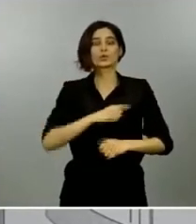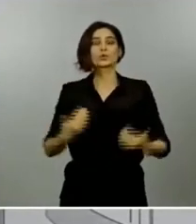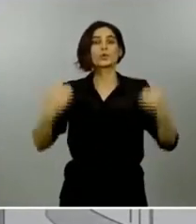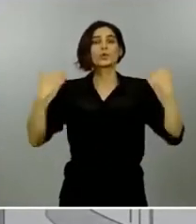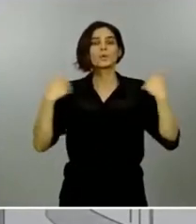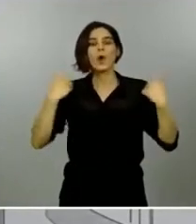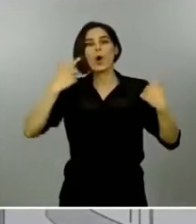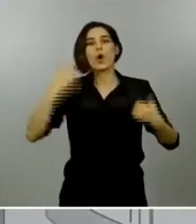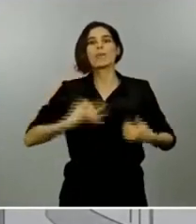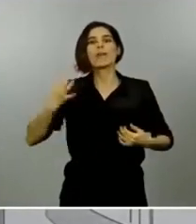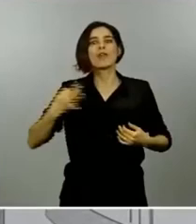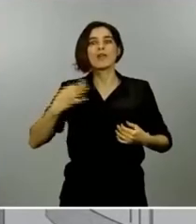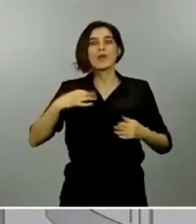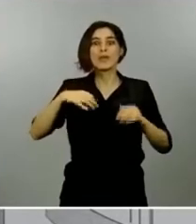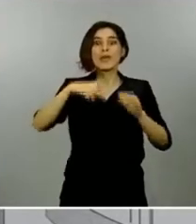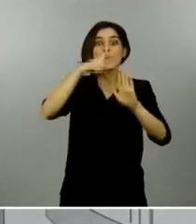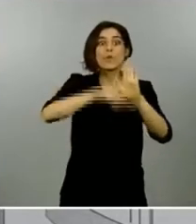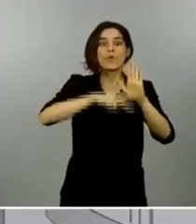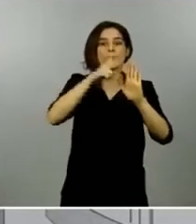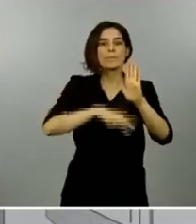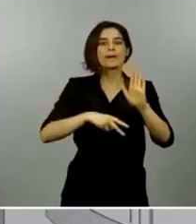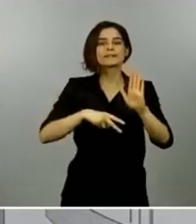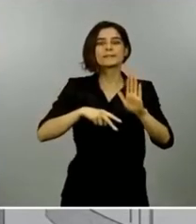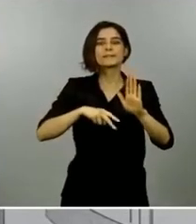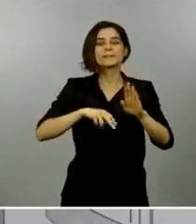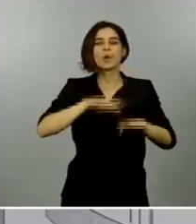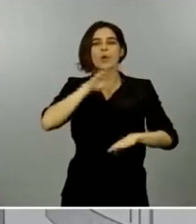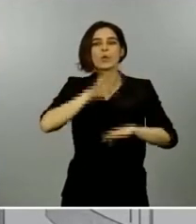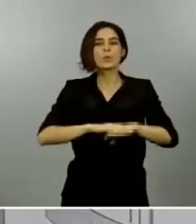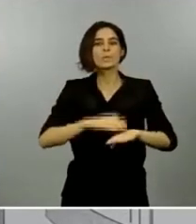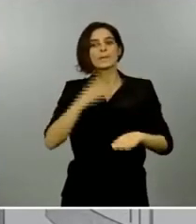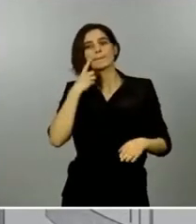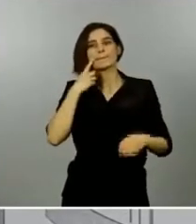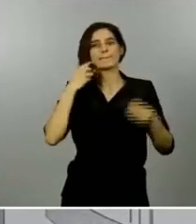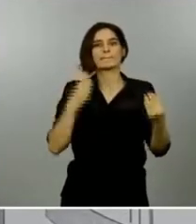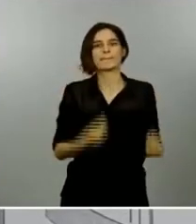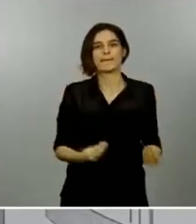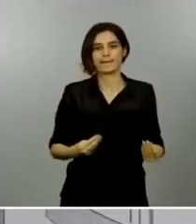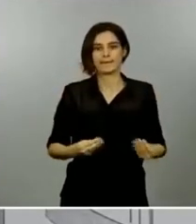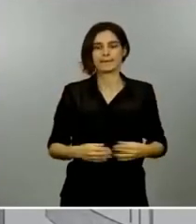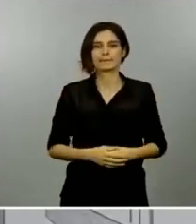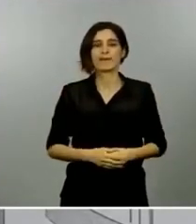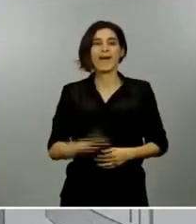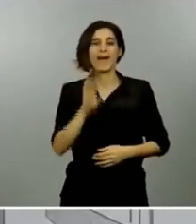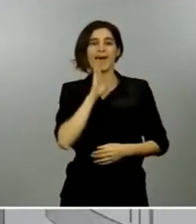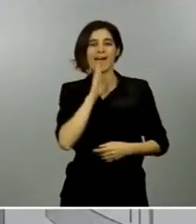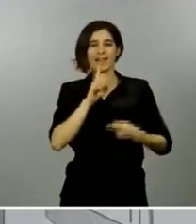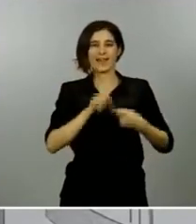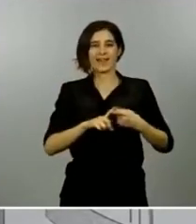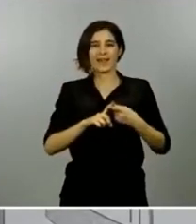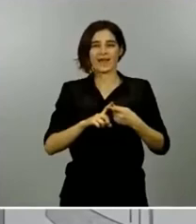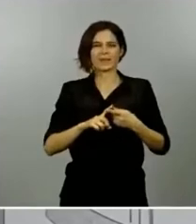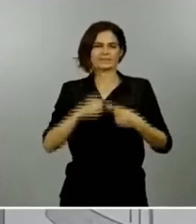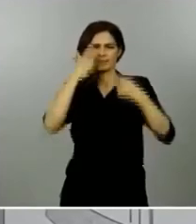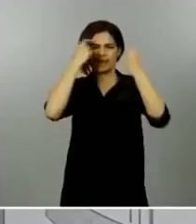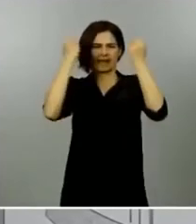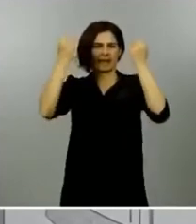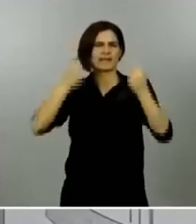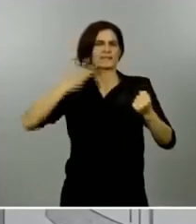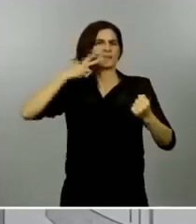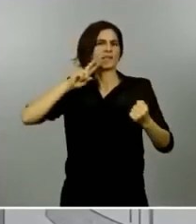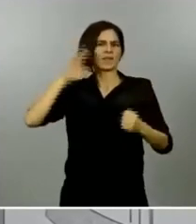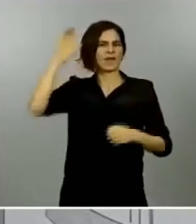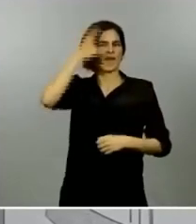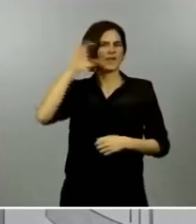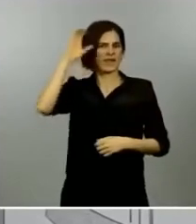Estos últimos principios, a los cuales me he referido antes, el de la prudencia y también la primacía del saber científico, son los que han guiado desde